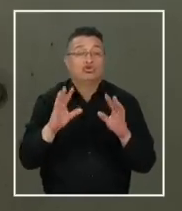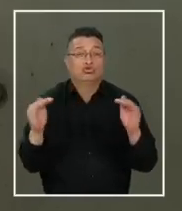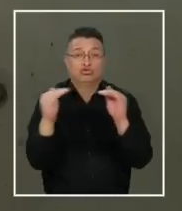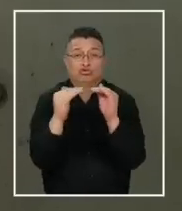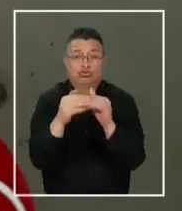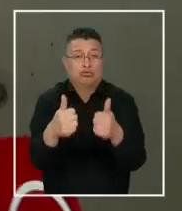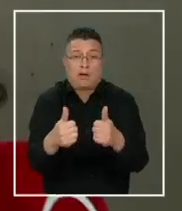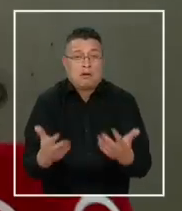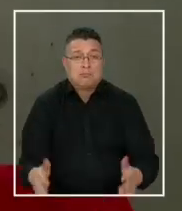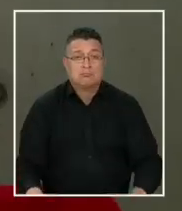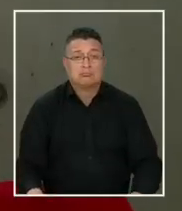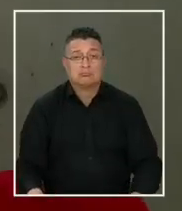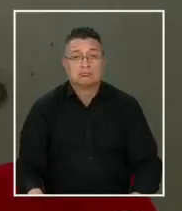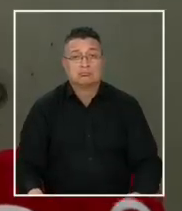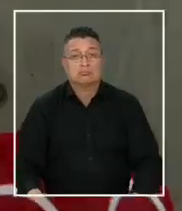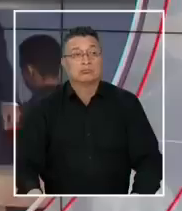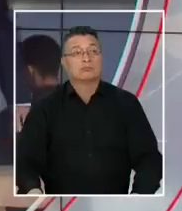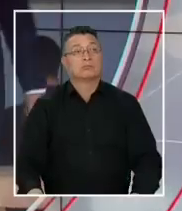con ellas.